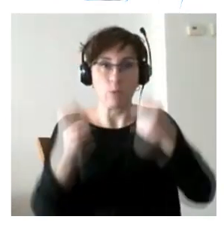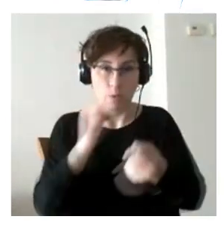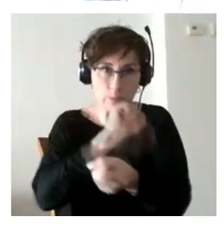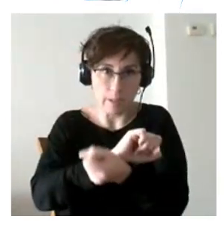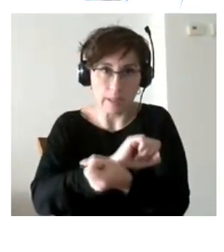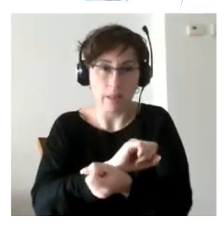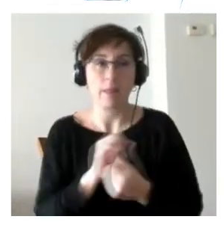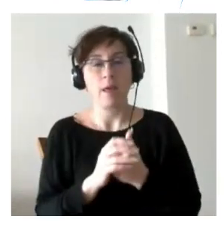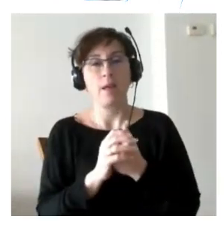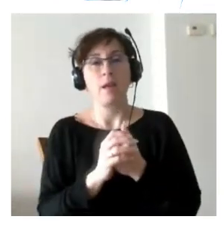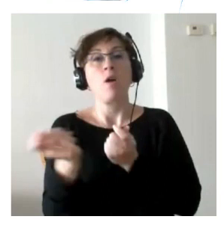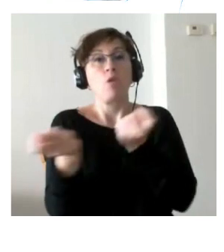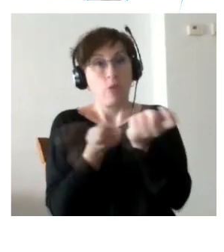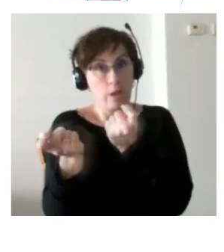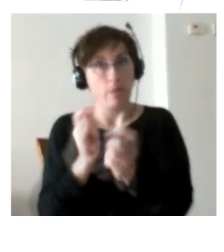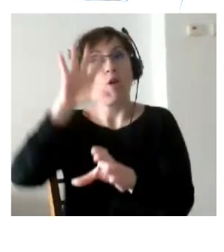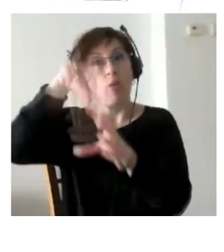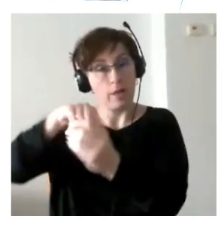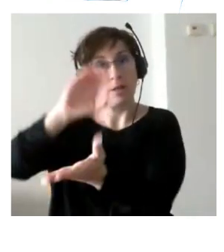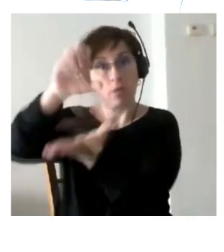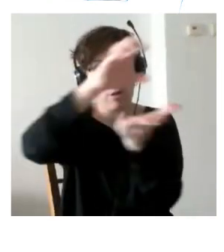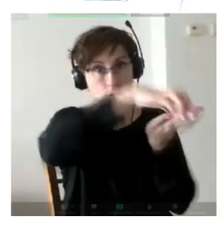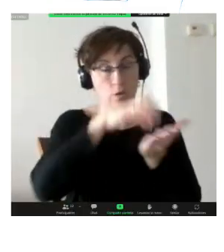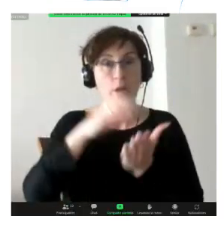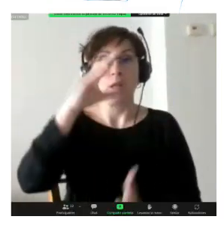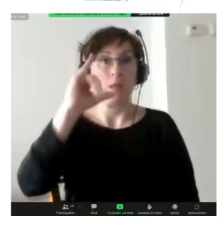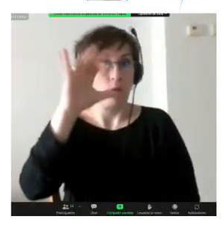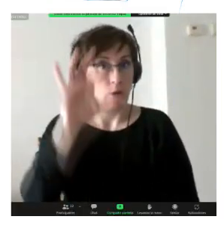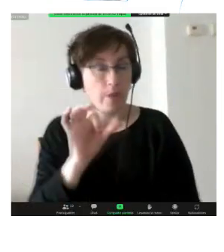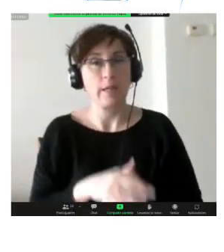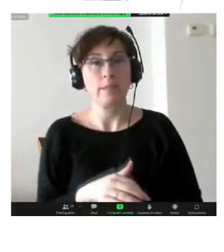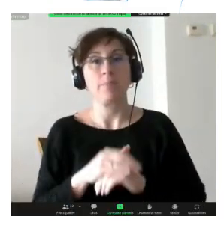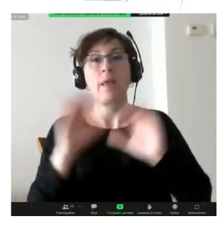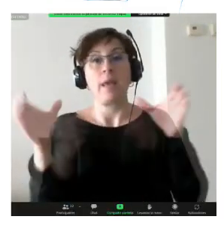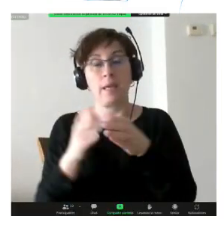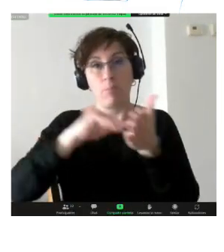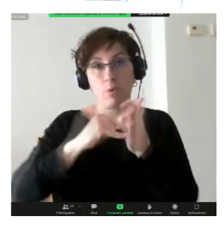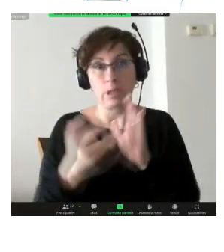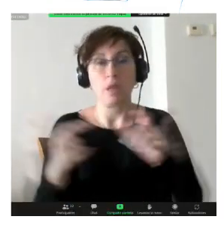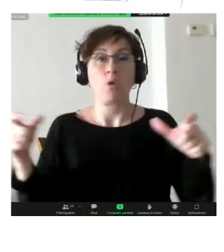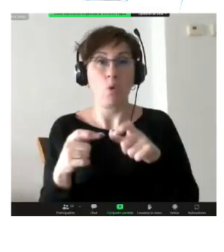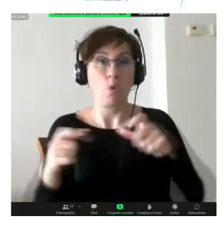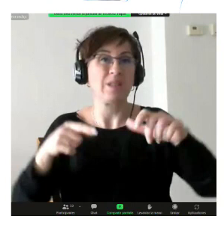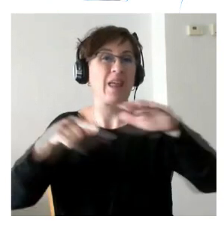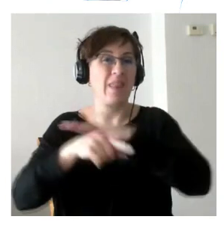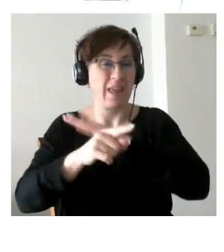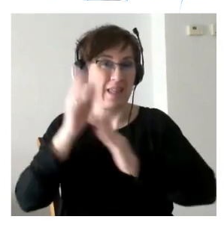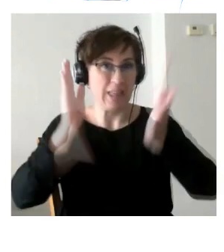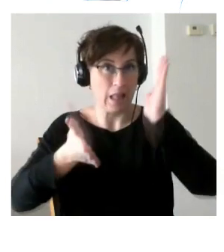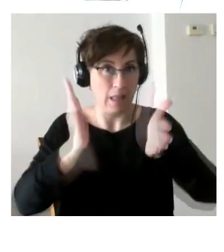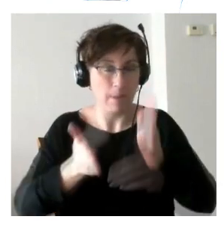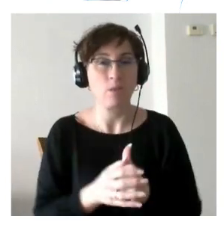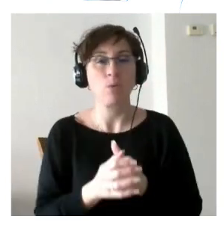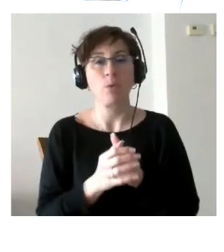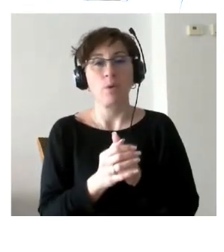coordinaciones en los centros penitenciarios y en los CIS los equipos técnicos y juntas de tratamiento que tienen un papel fundamental en todo este proceso